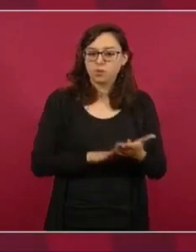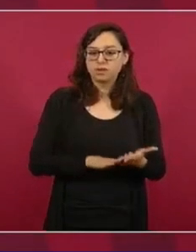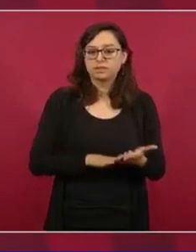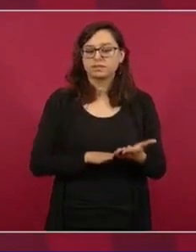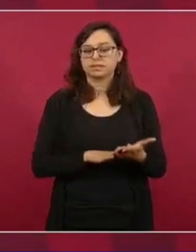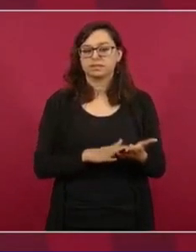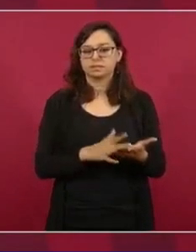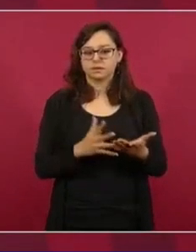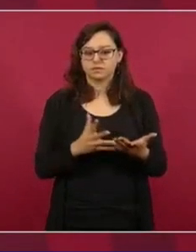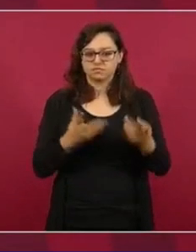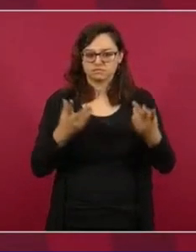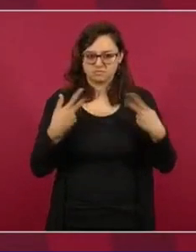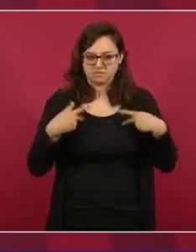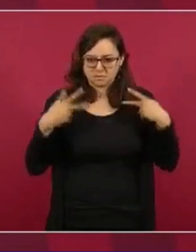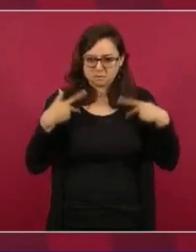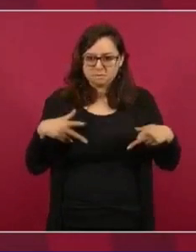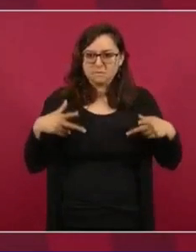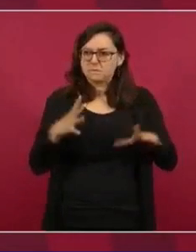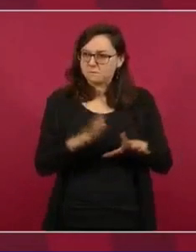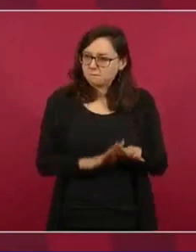de lo que es el pueblo raso,